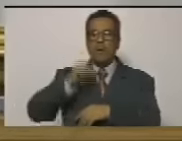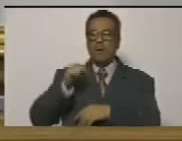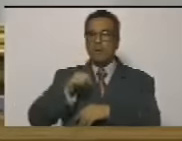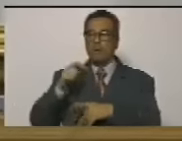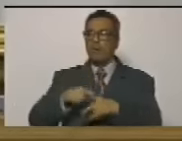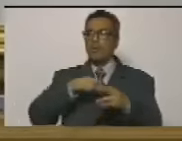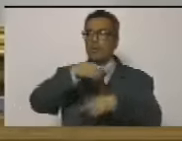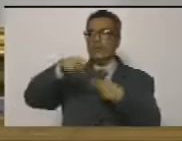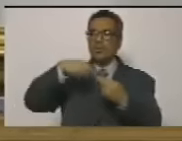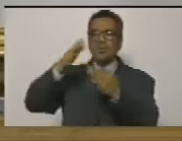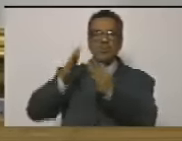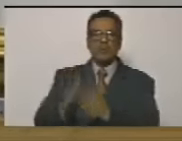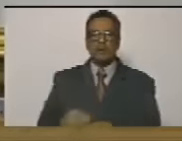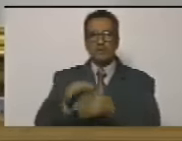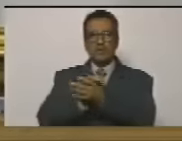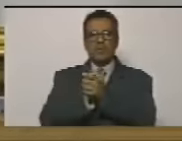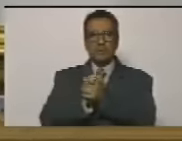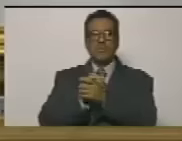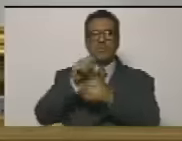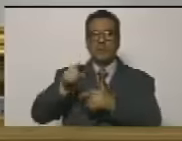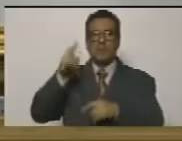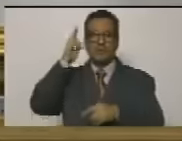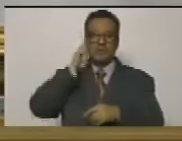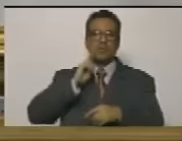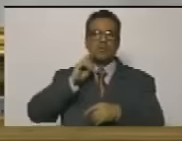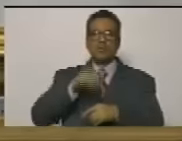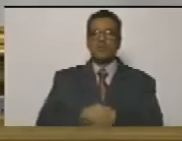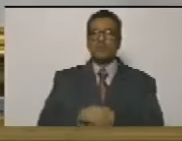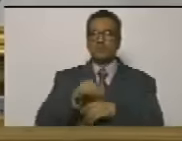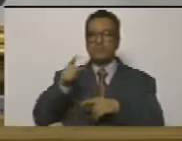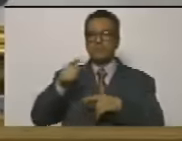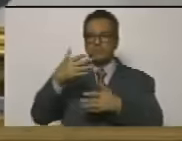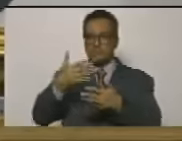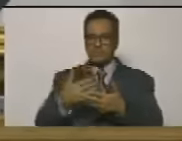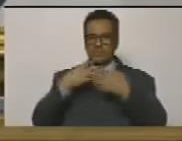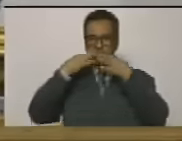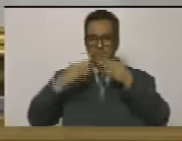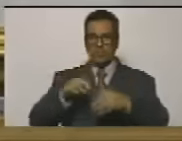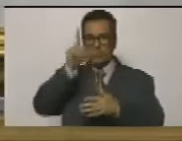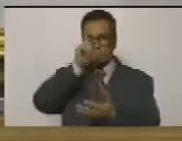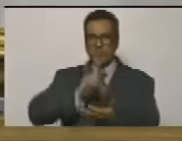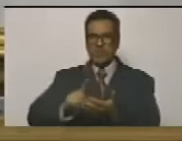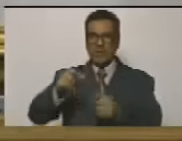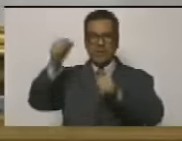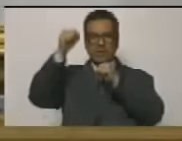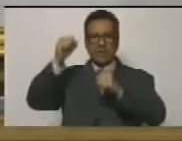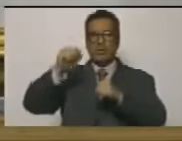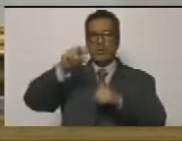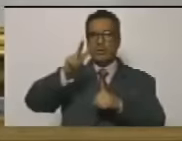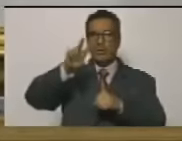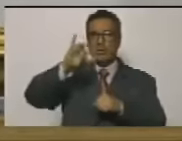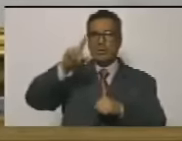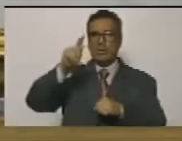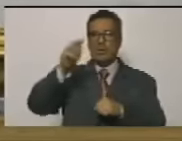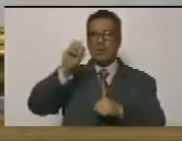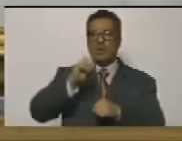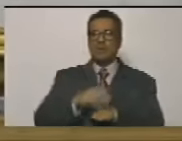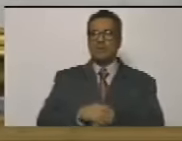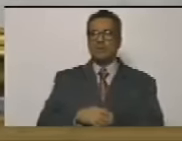carácter revolucionario patriota bolivariano irreductible y leal que viva Víctor Hugo Morales